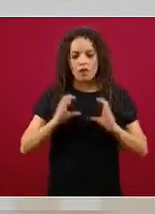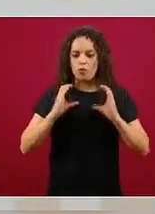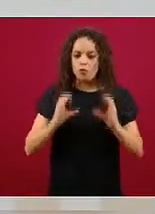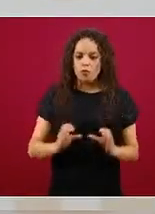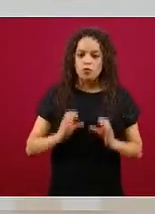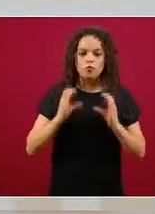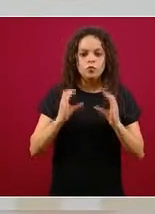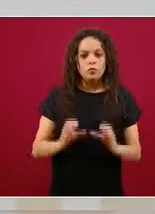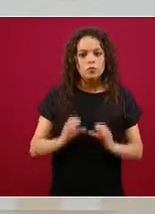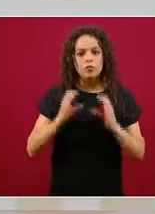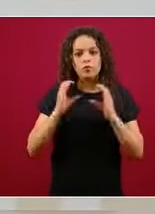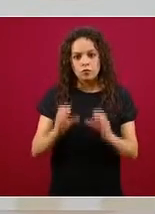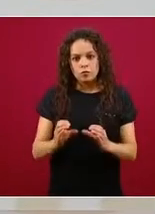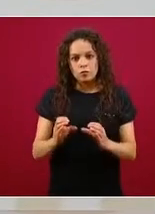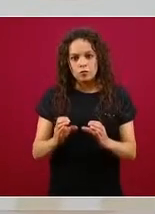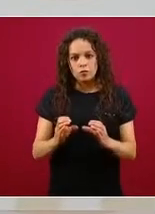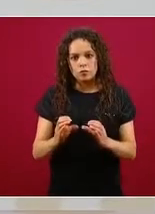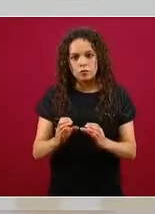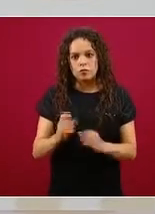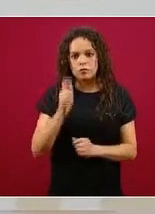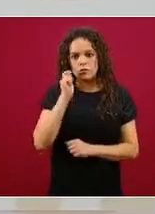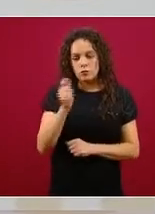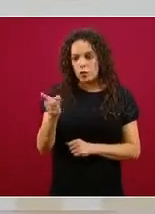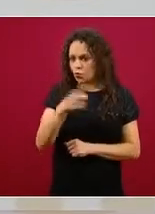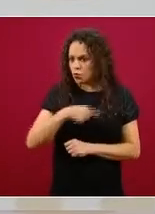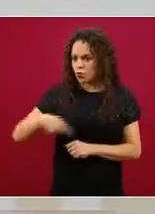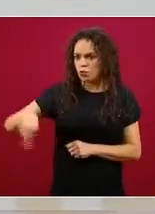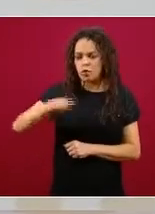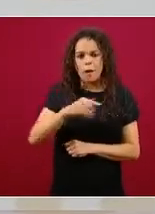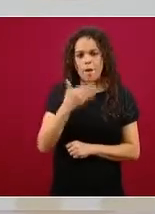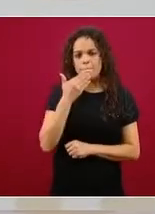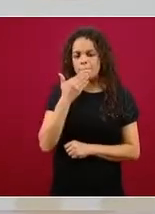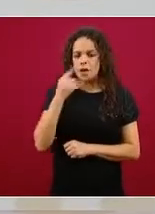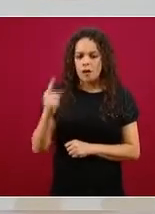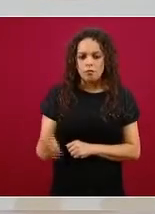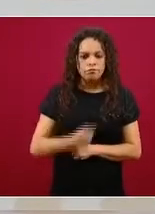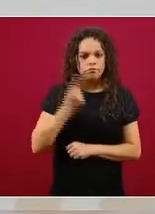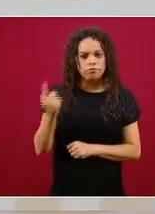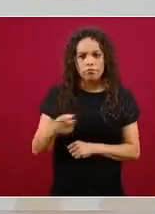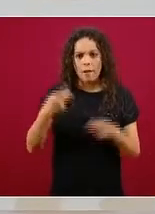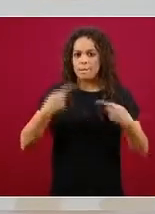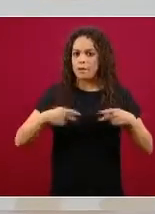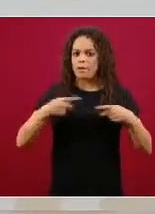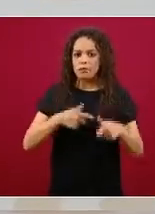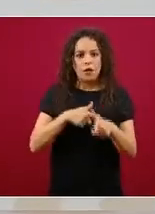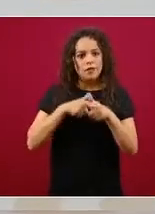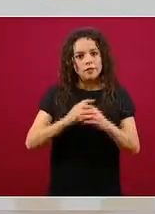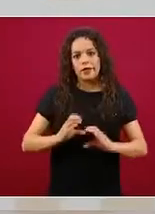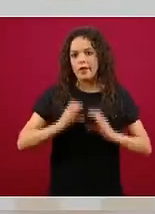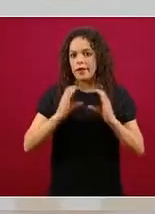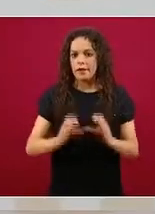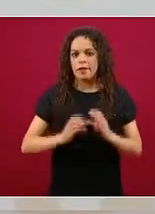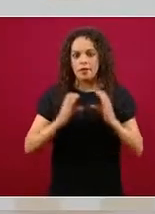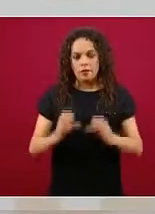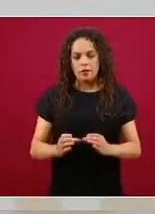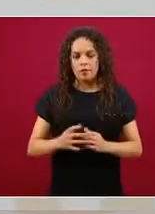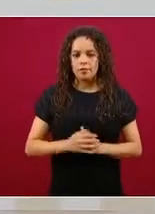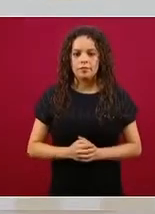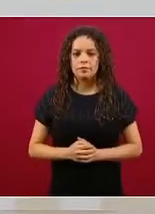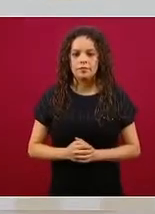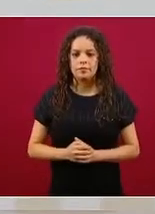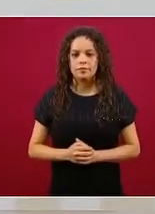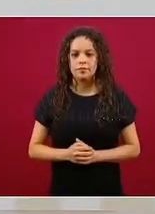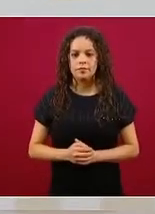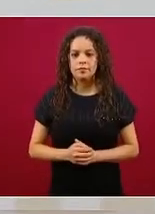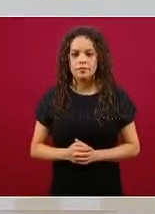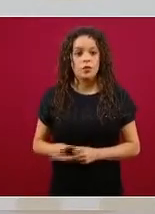como un comportamiento permanente de todos los miembros de la sociedad no debemos esperar a que nos digan